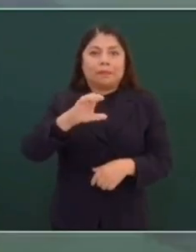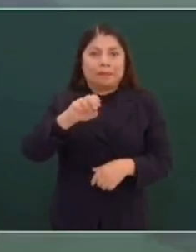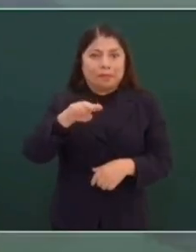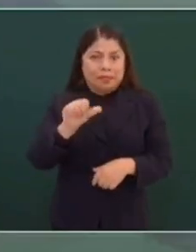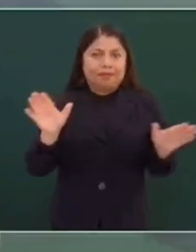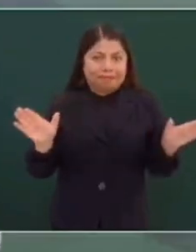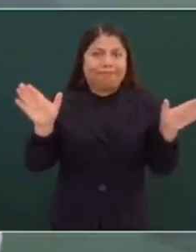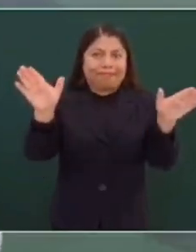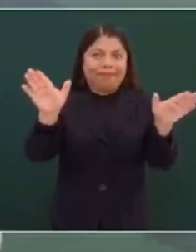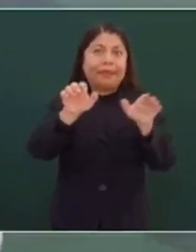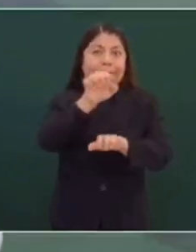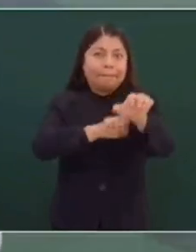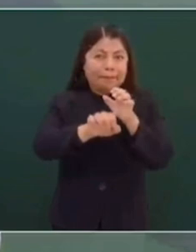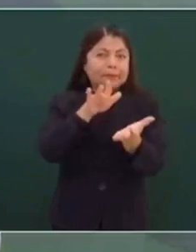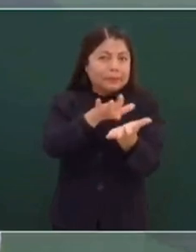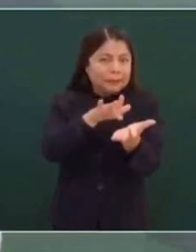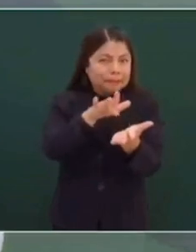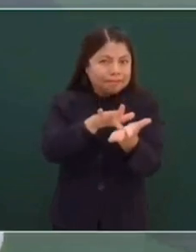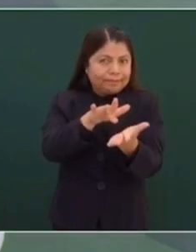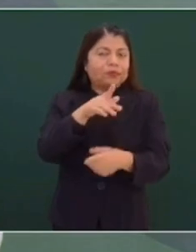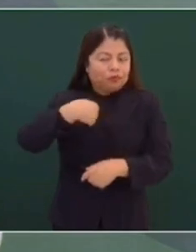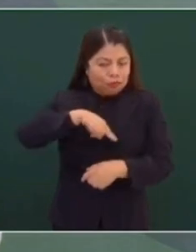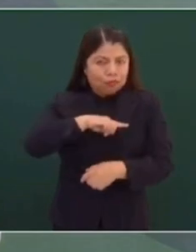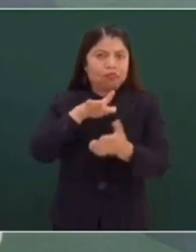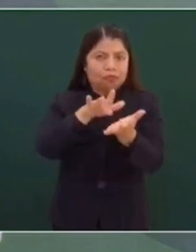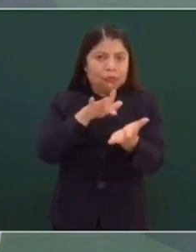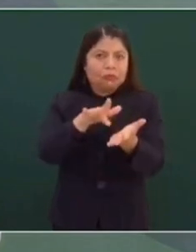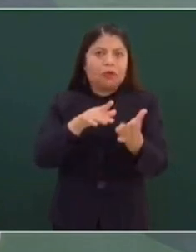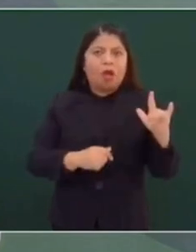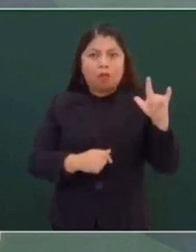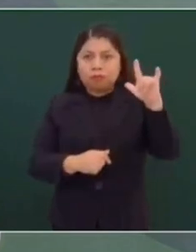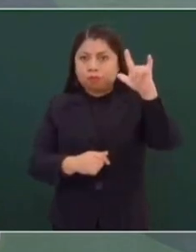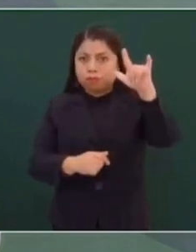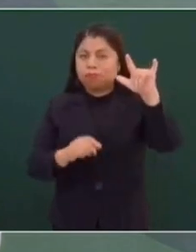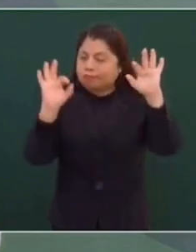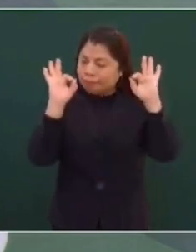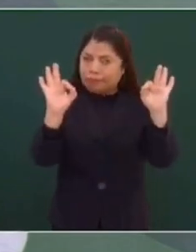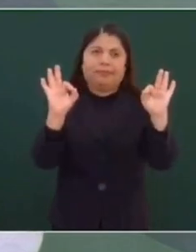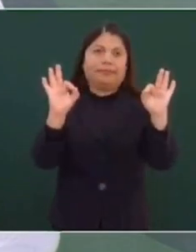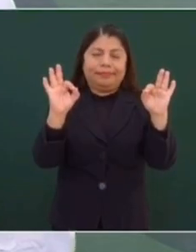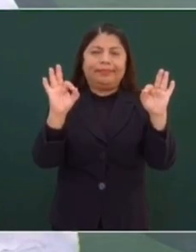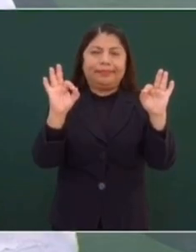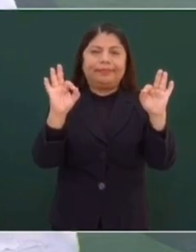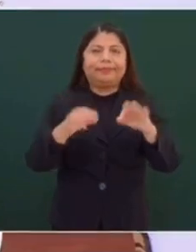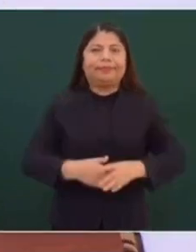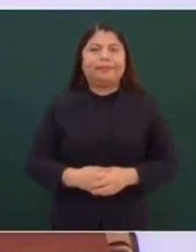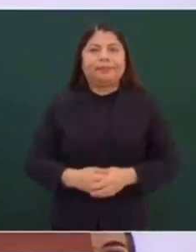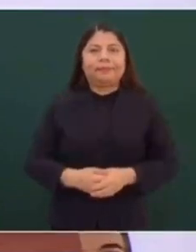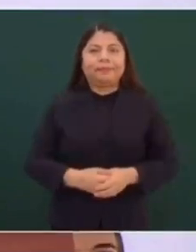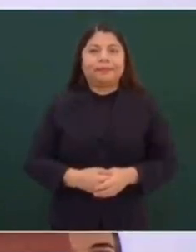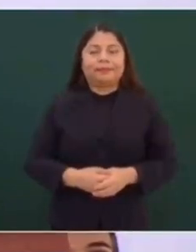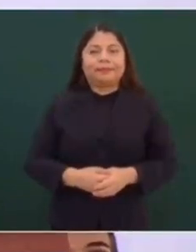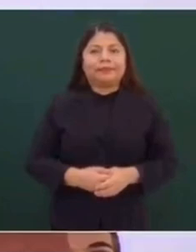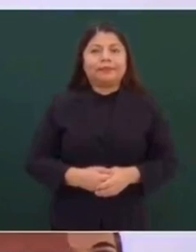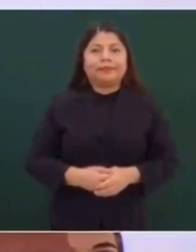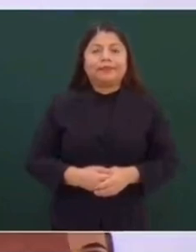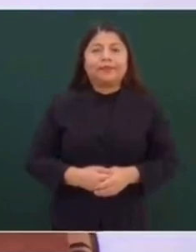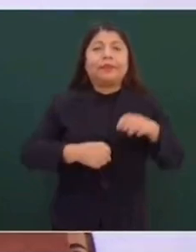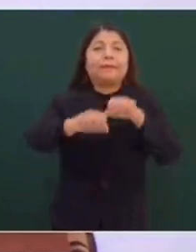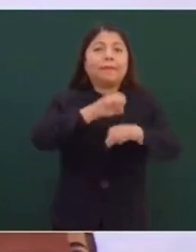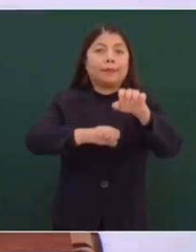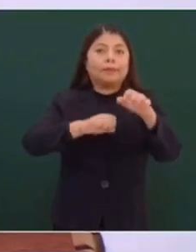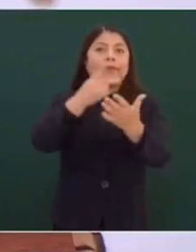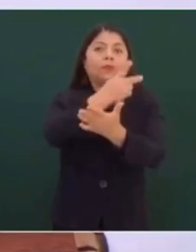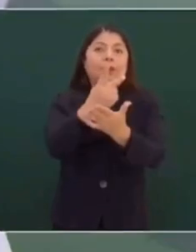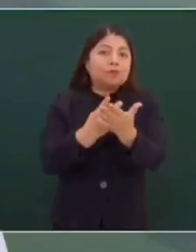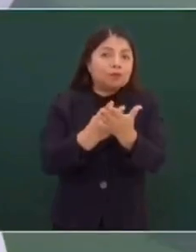para que tenga los aviones suficientes, buenos, y ya están elaborando el plan de